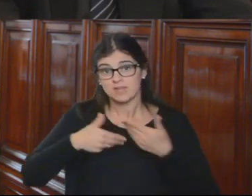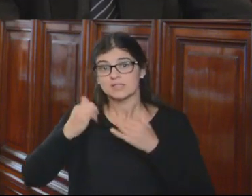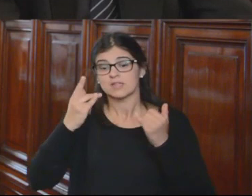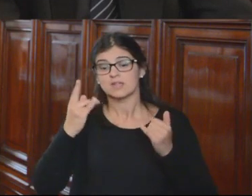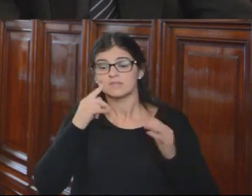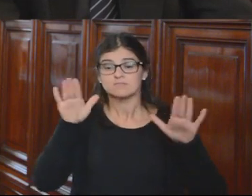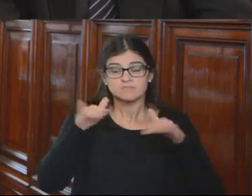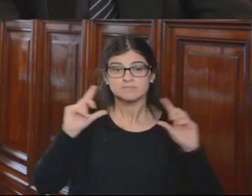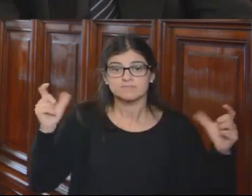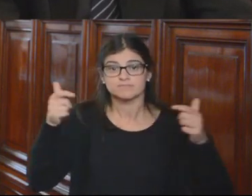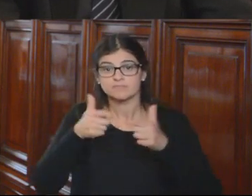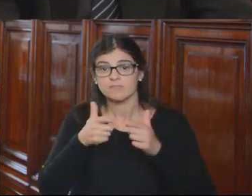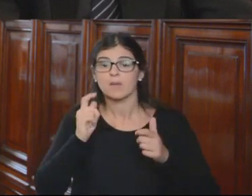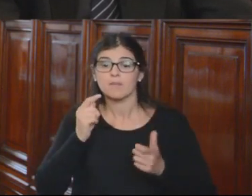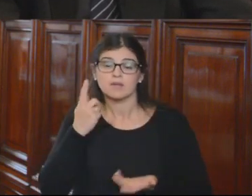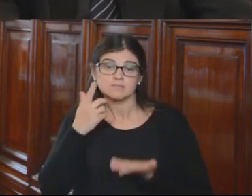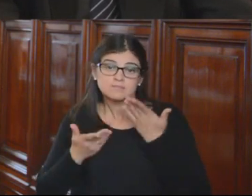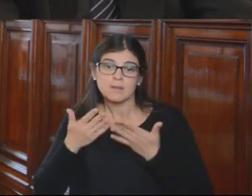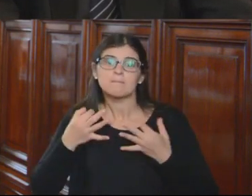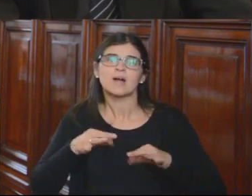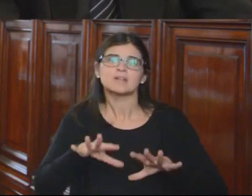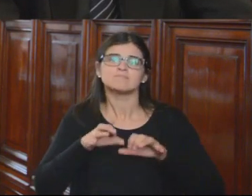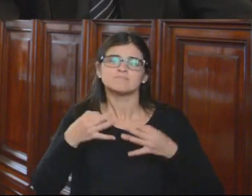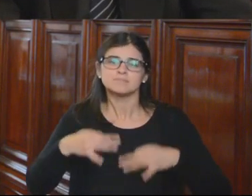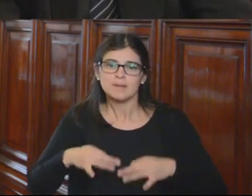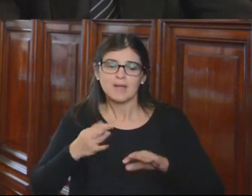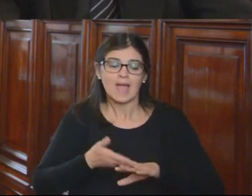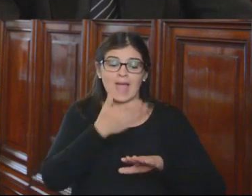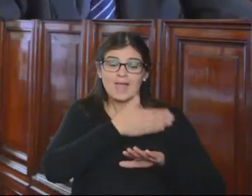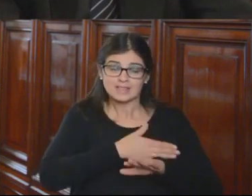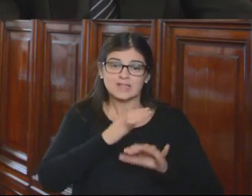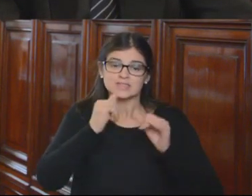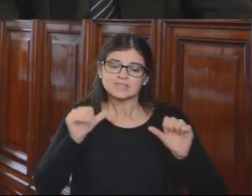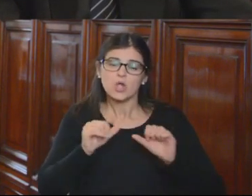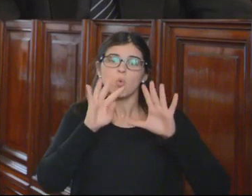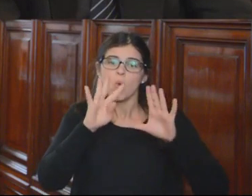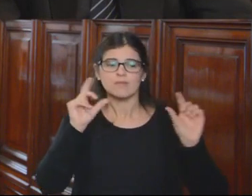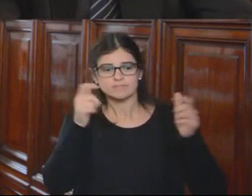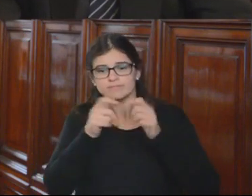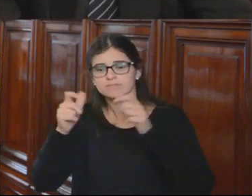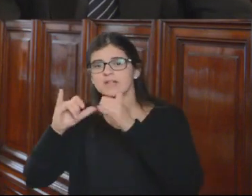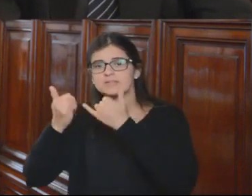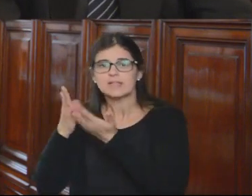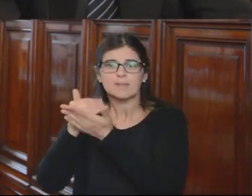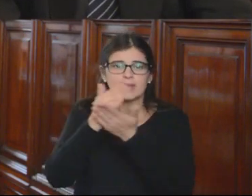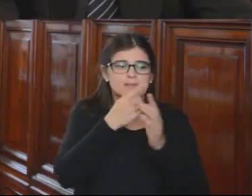Cumbre Nacional de Justicia Plural para Vivir Bien, previa a la cual se realizaron nueve cumbres departamentales con participación de actores